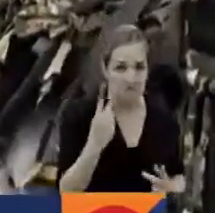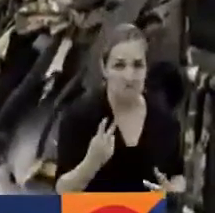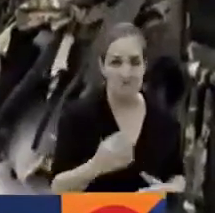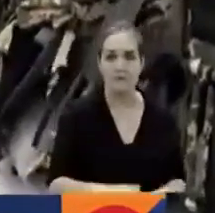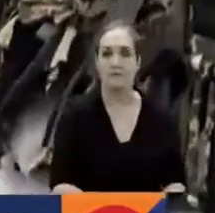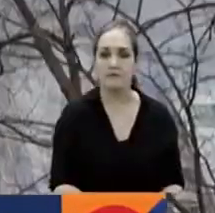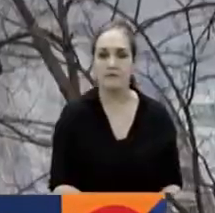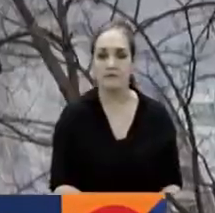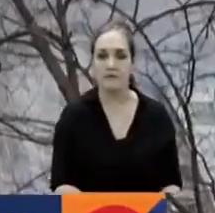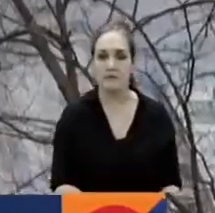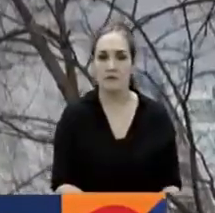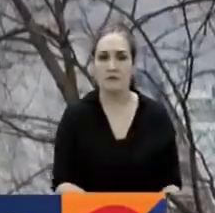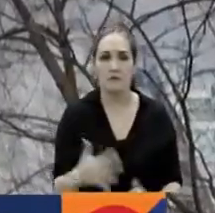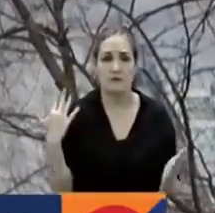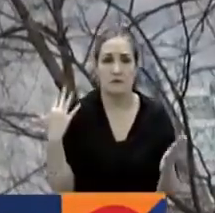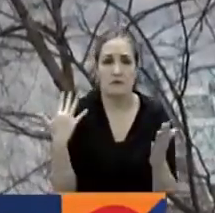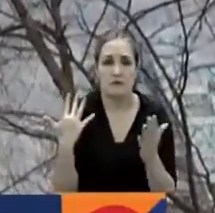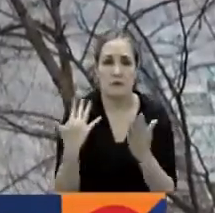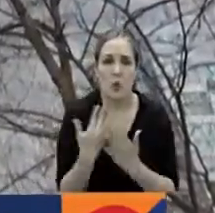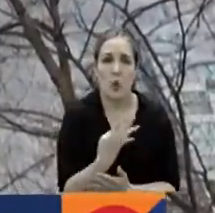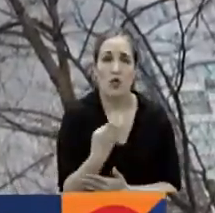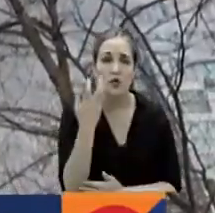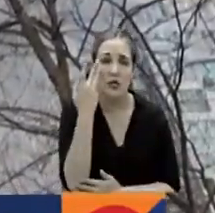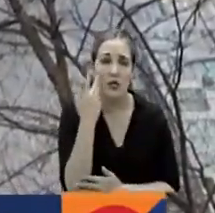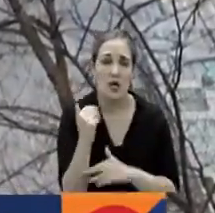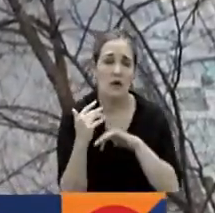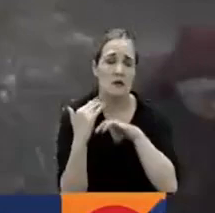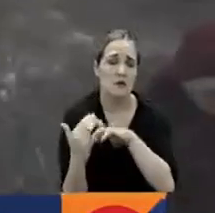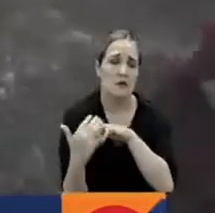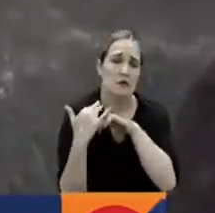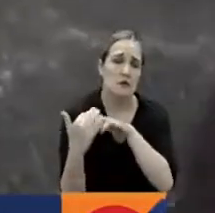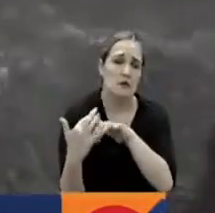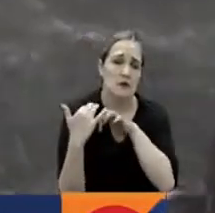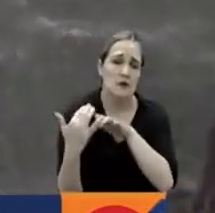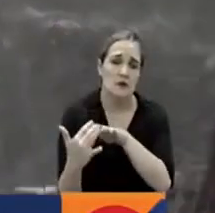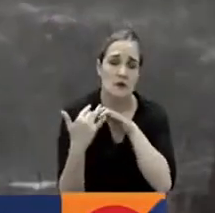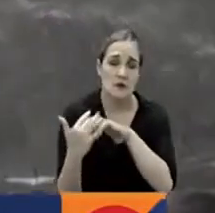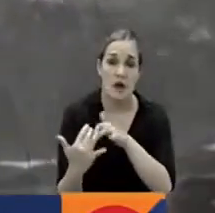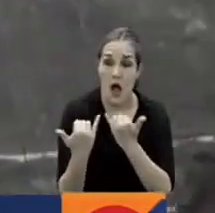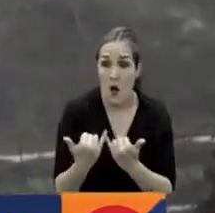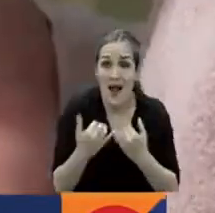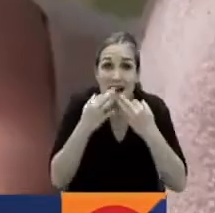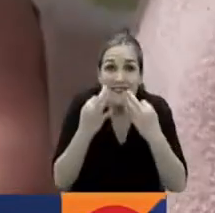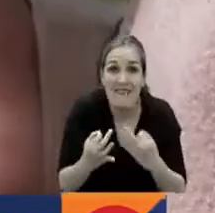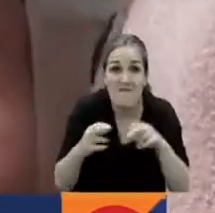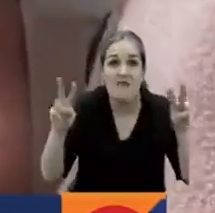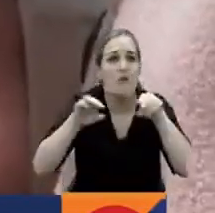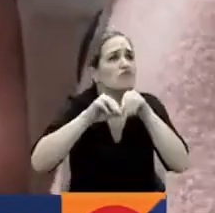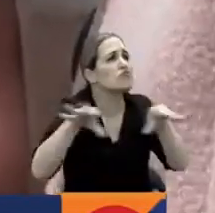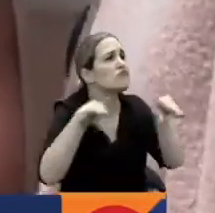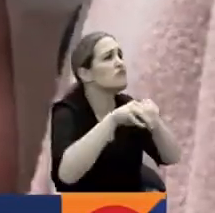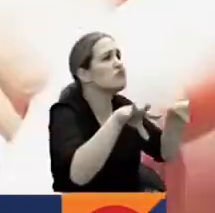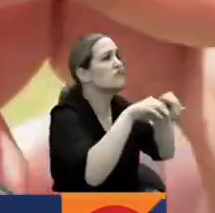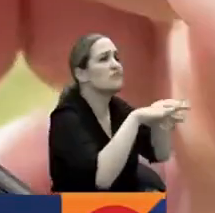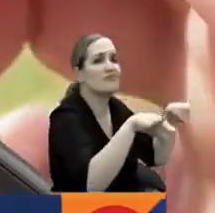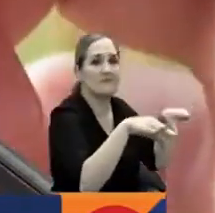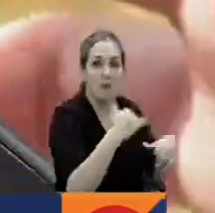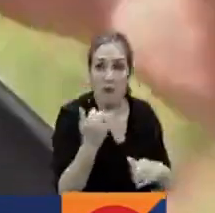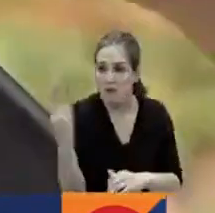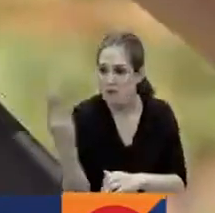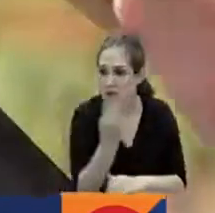Lleva más de 400 días siendo la primera guerra narrada en tiempo real. El ahora de Ucrania